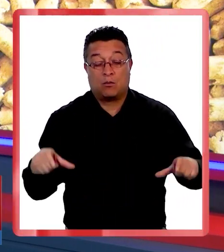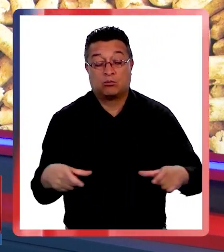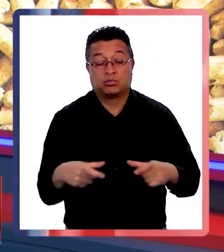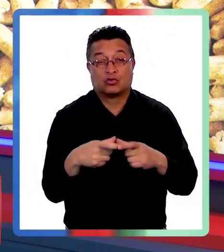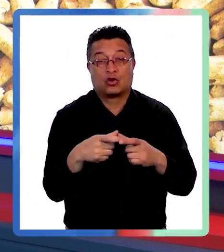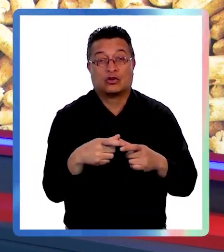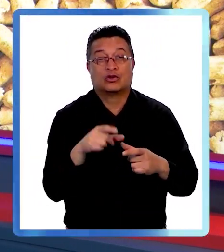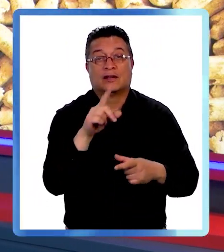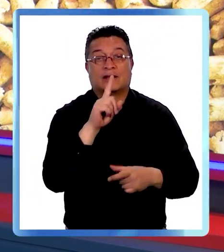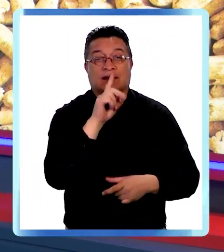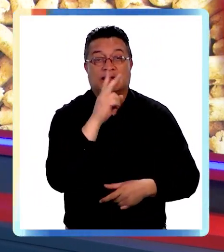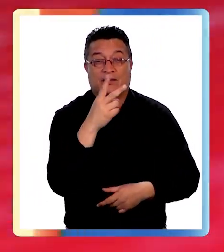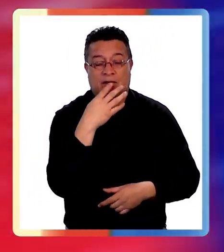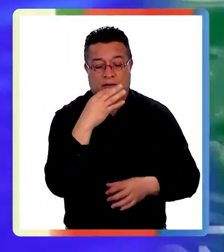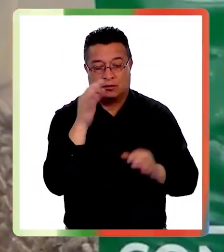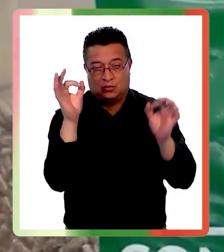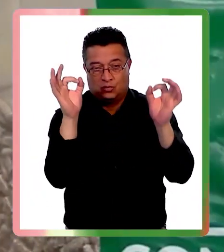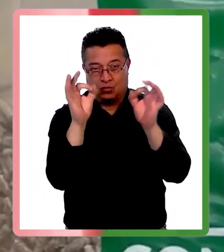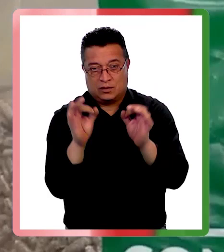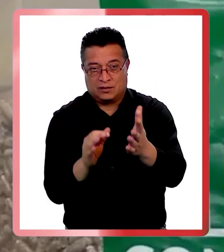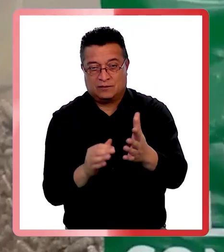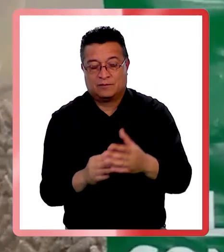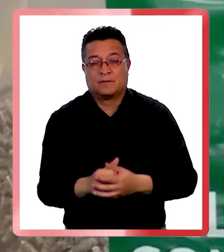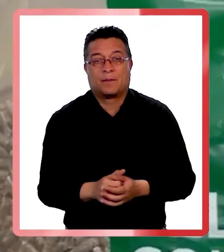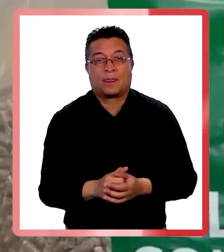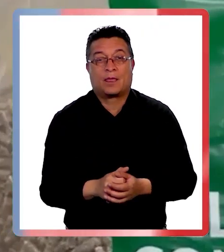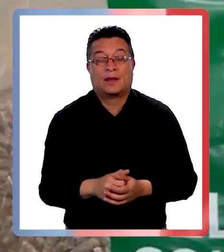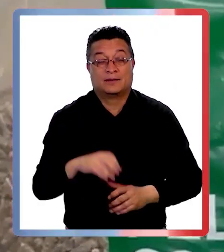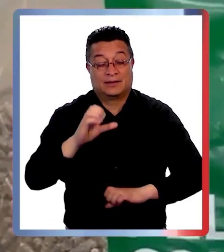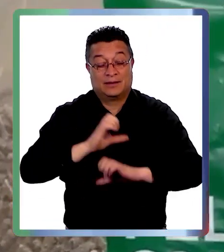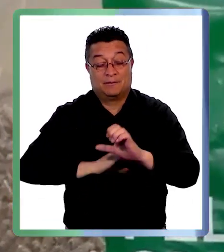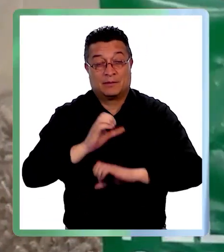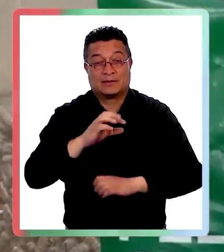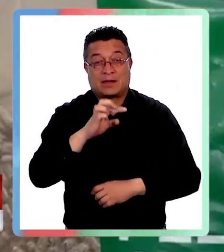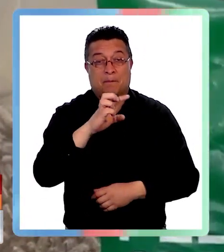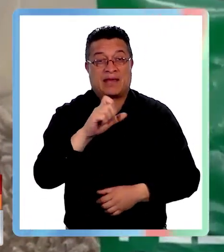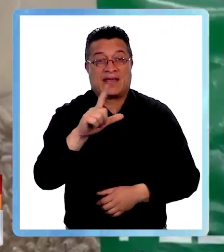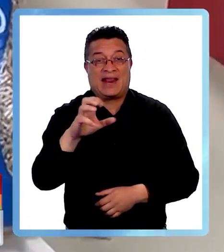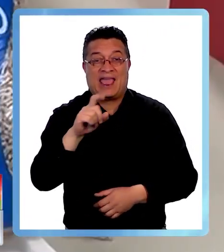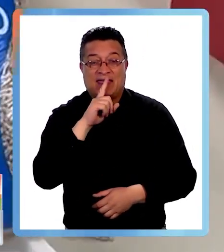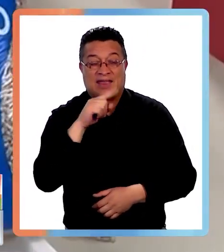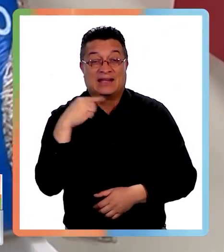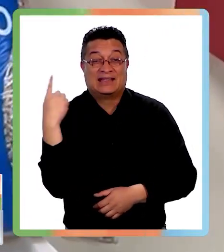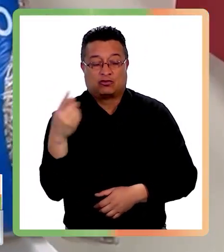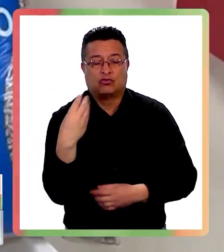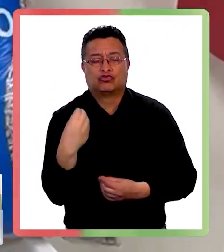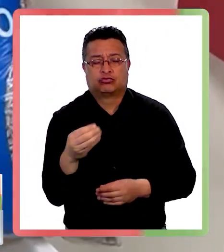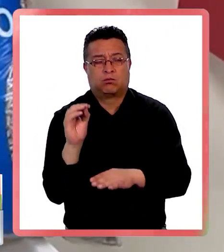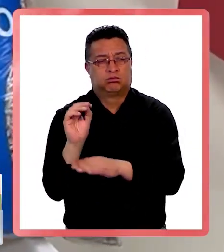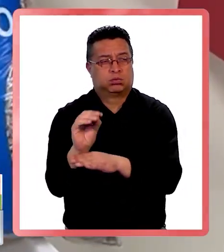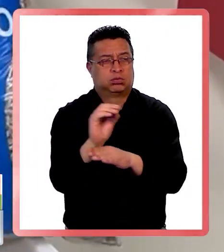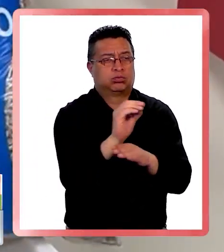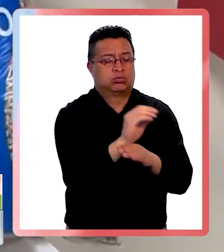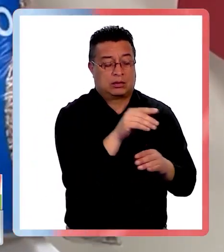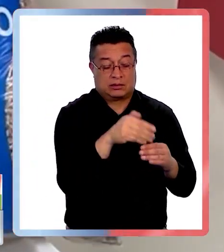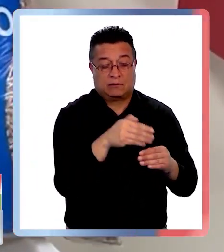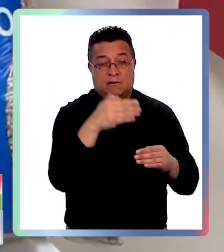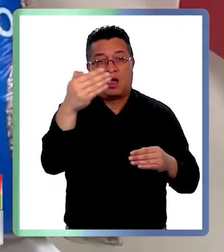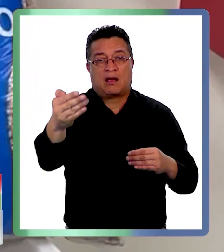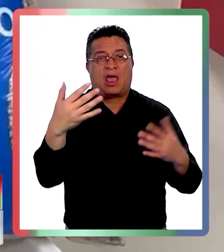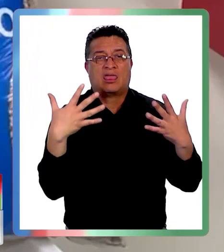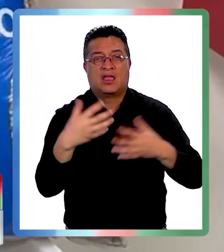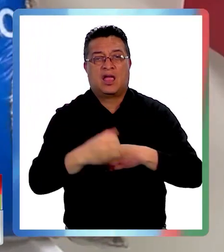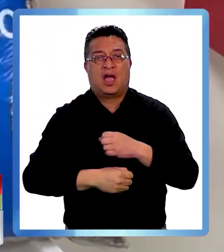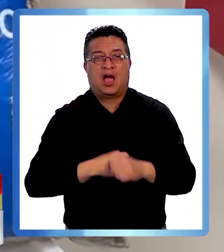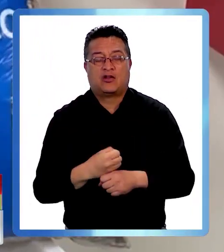todos los detalles en la siguiente nota La industria del pellet regional dice estar en condiciones de dar seguridad de abastecimiento por lo menos de aquí a 10 años